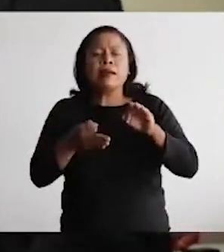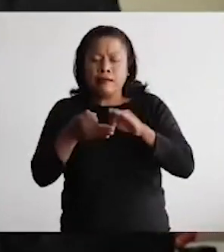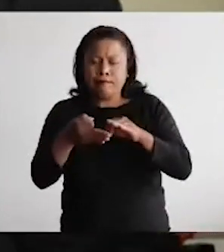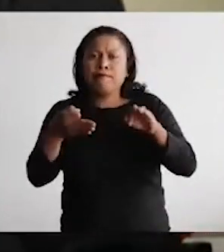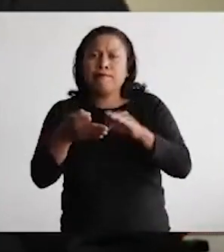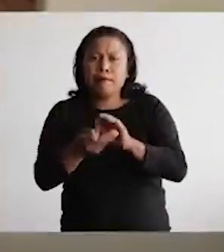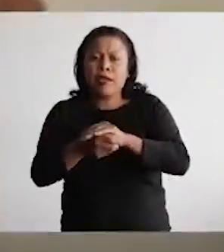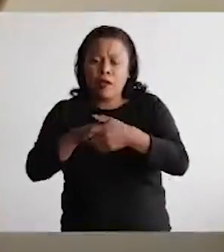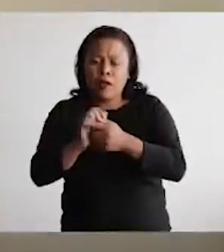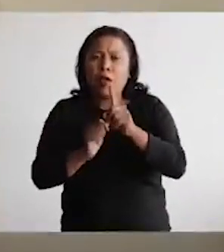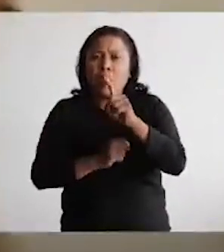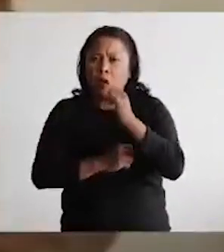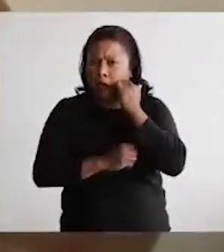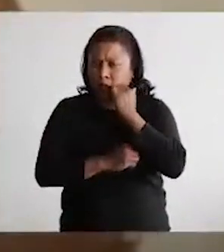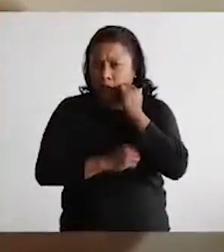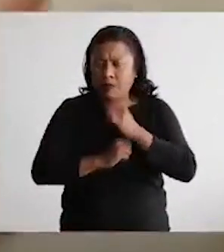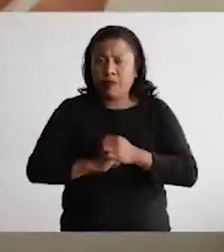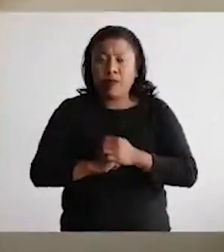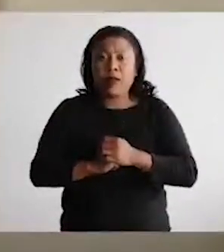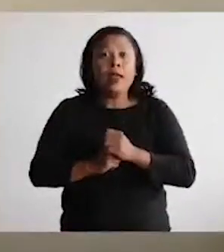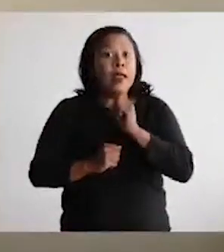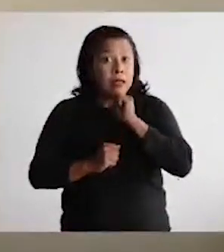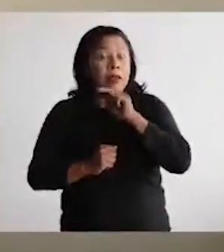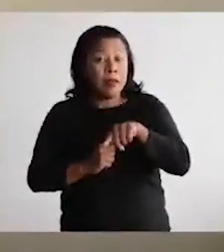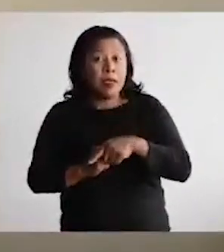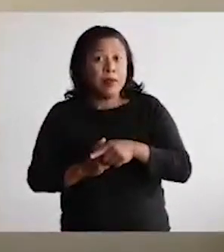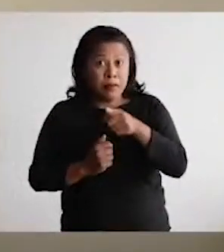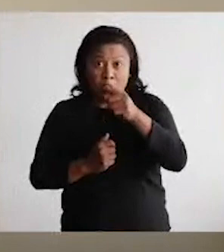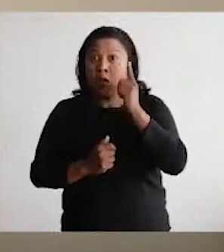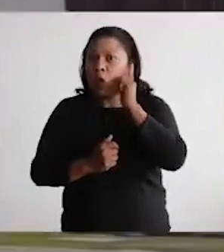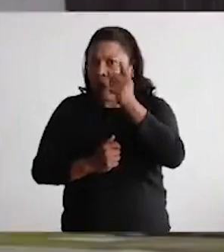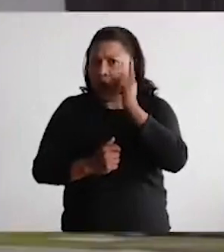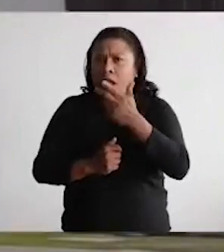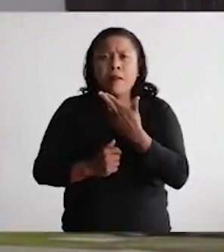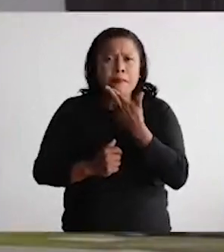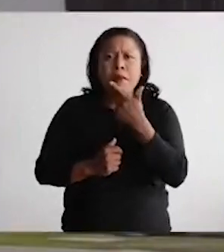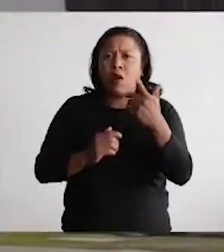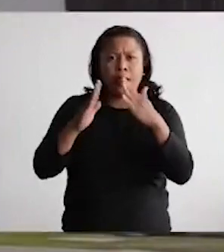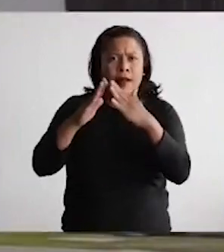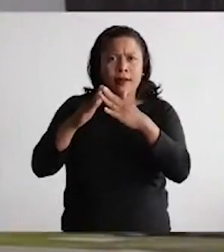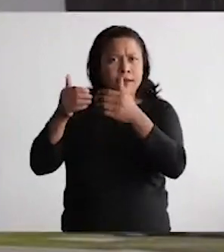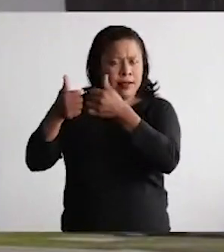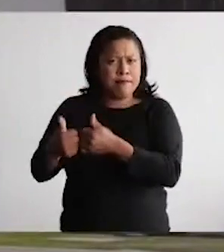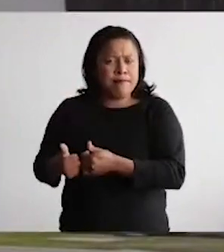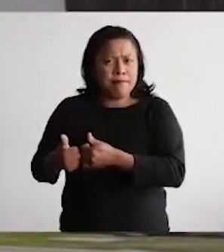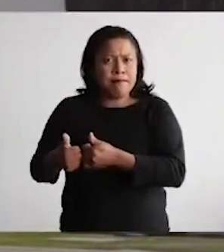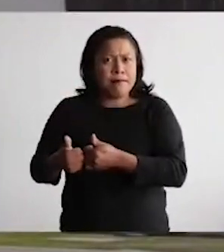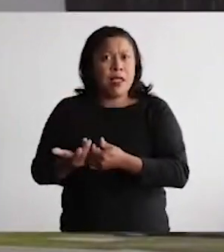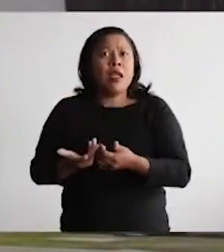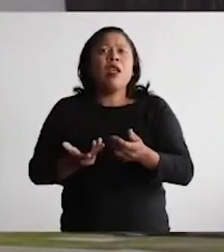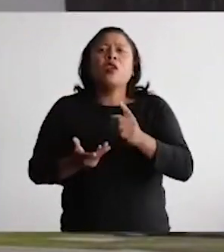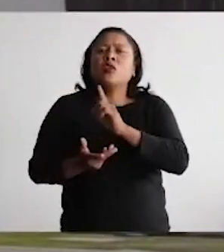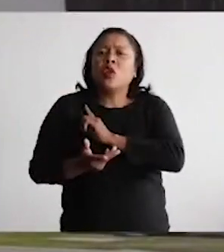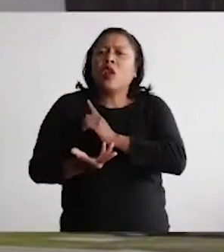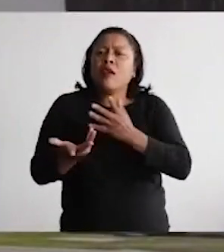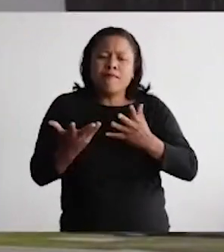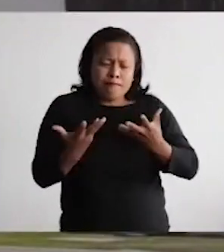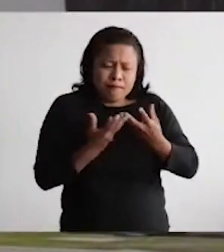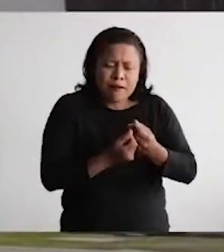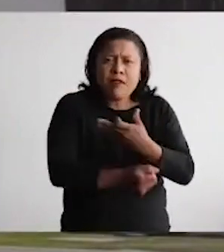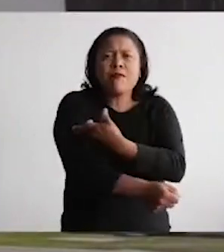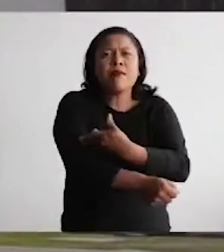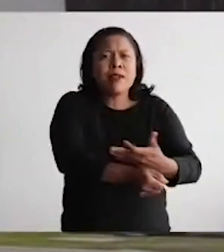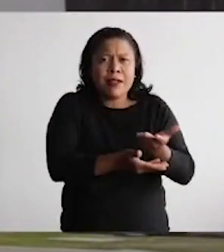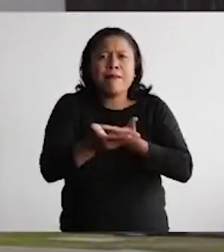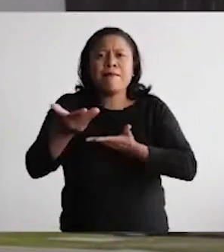lavándote las manos. Y por supuesto, si puedes, quédate en casa y convive solo con